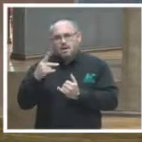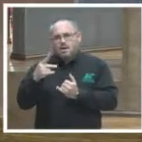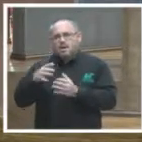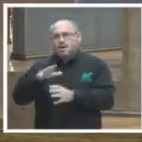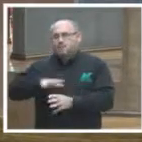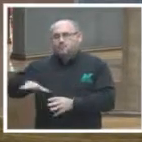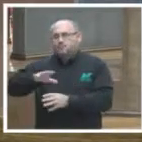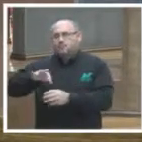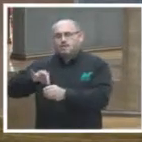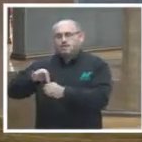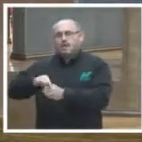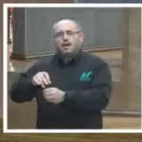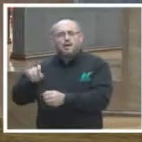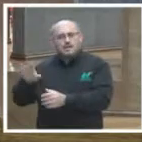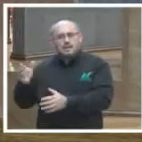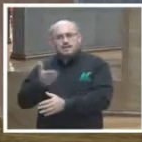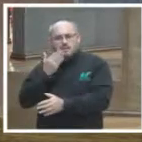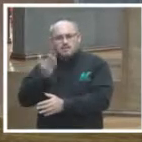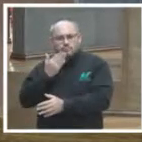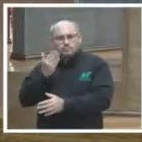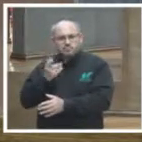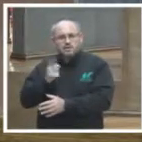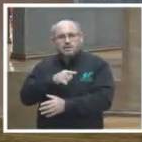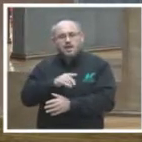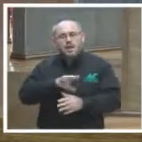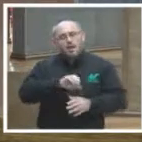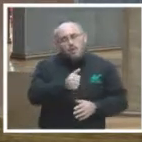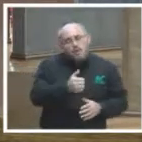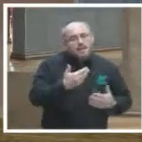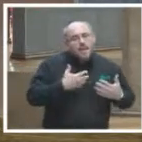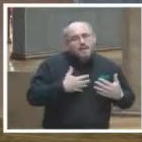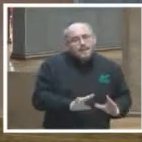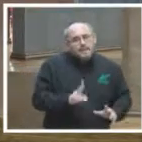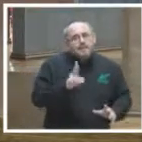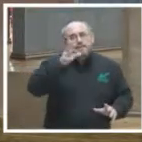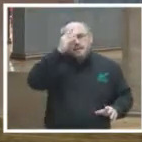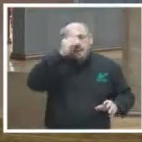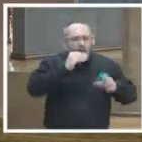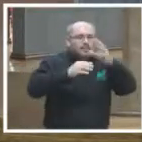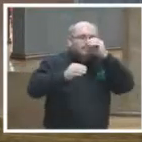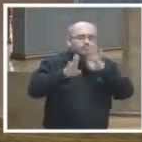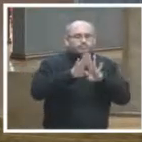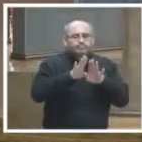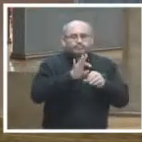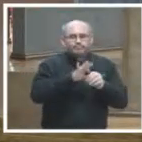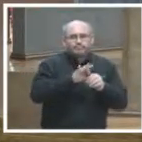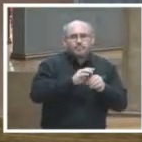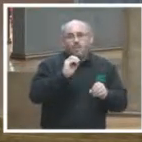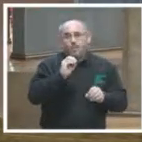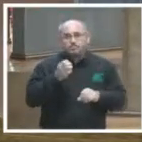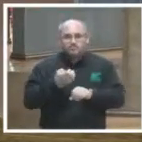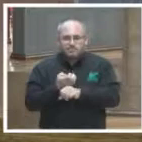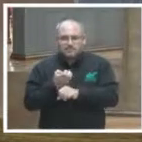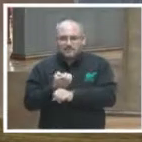que en aquellas que están en vías o en estados que en realidad